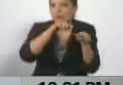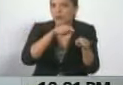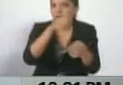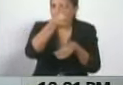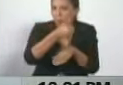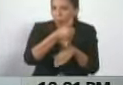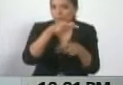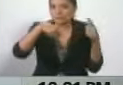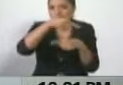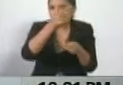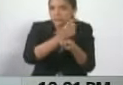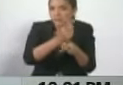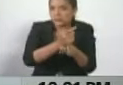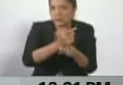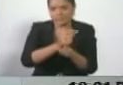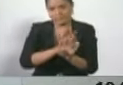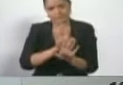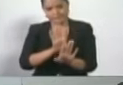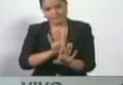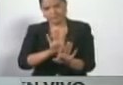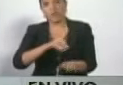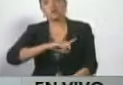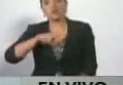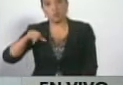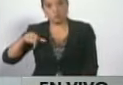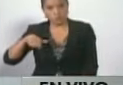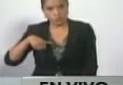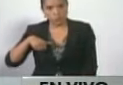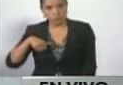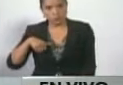¿por qué si eso es así y nosotros cumplimos la palabra?